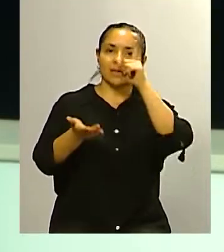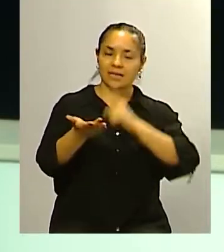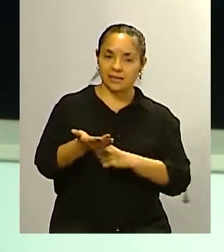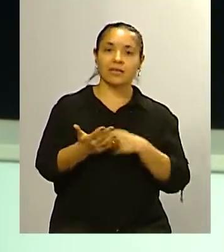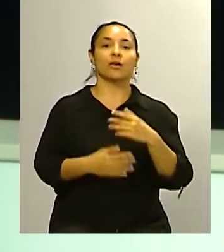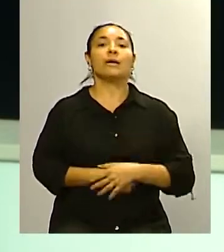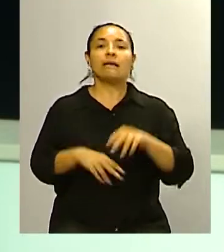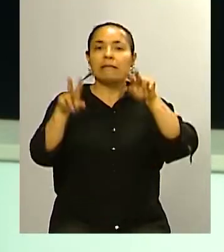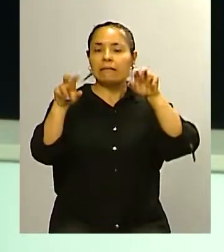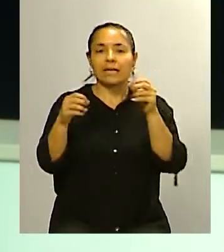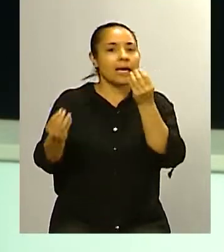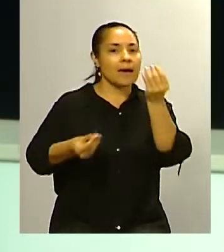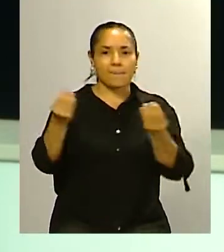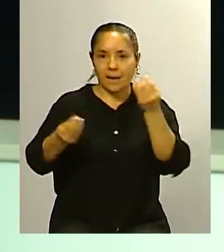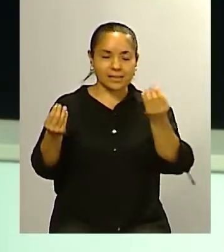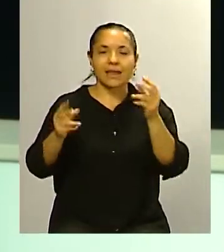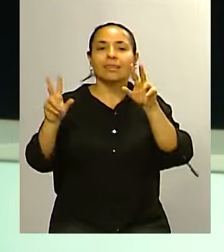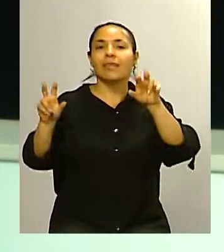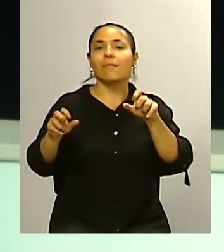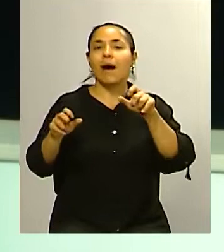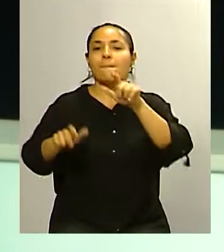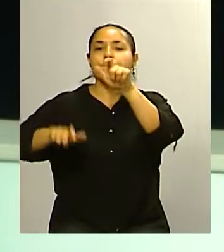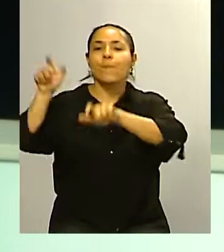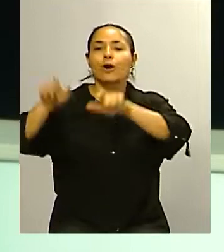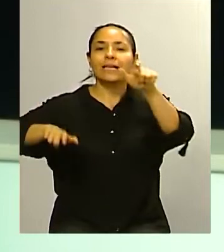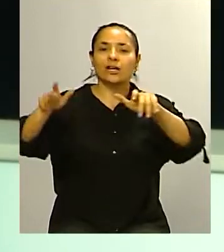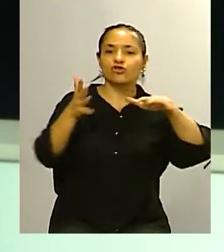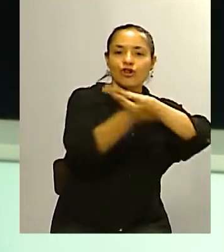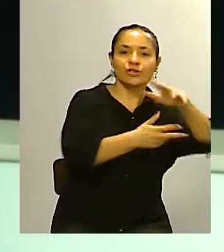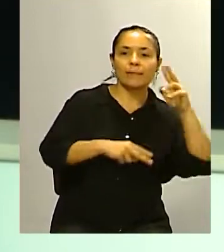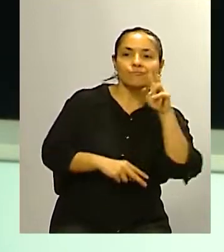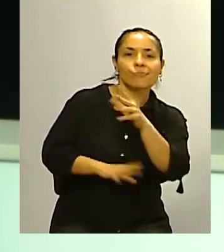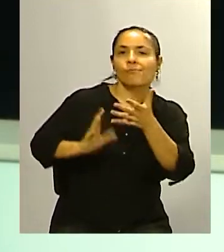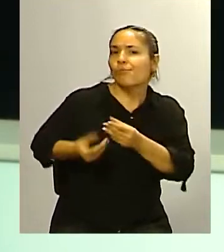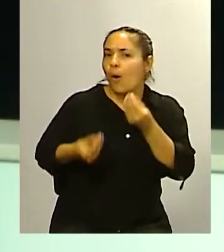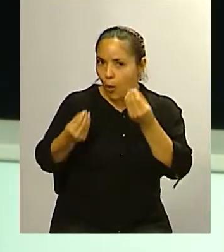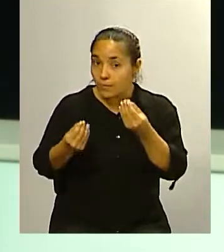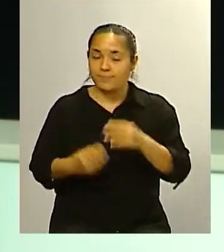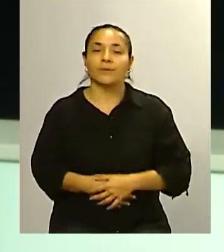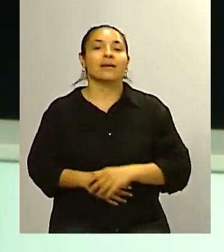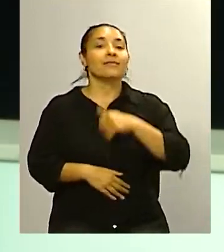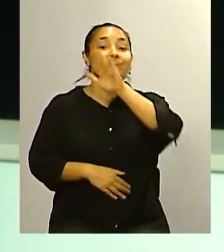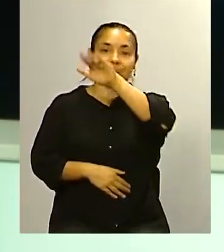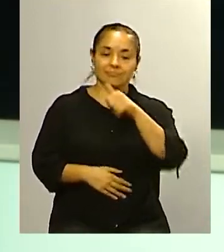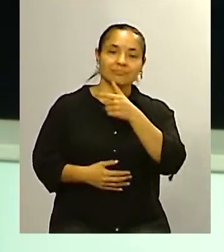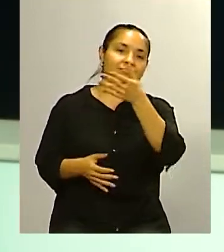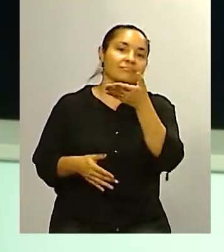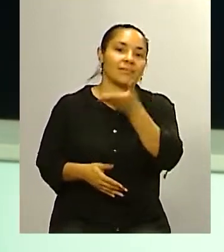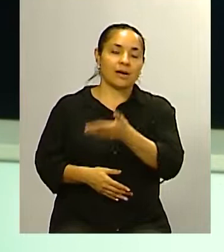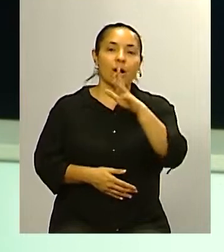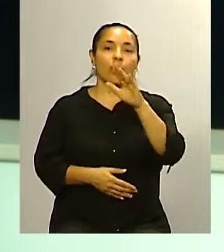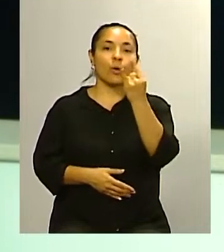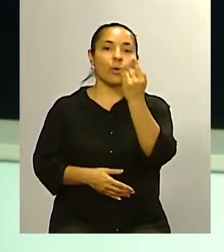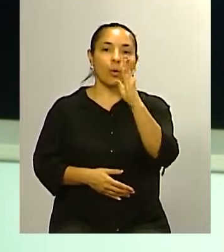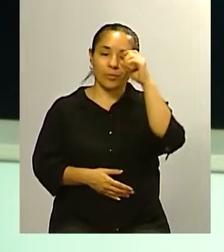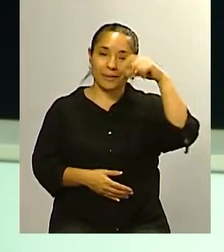comienzo hablar de qué está pasando con la imagen de los políticos vamos a comenzar por la provincia de Mendoza y para eso hemos convocado a Rubén Zavi